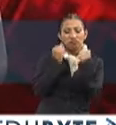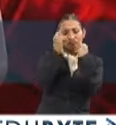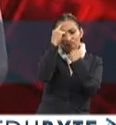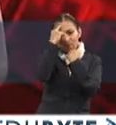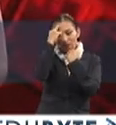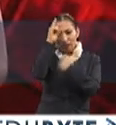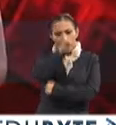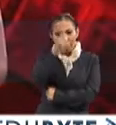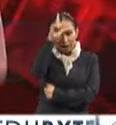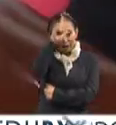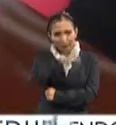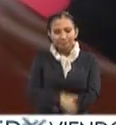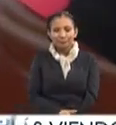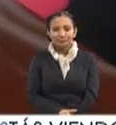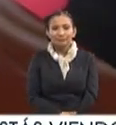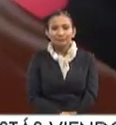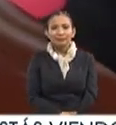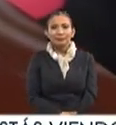de lógica.